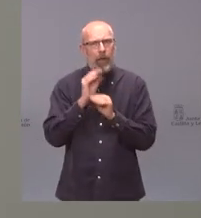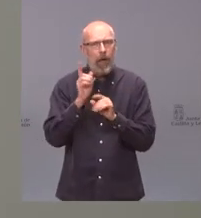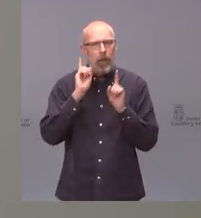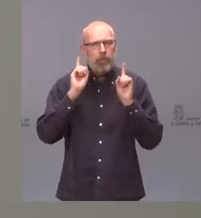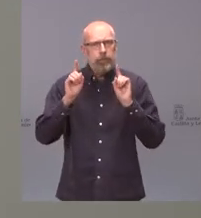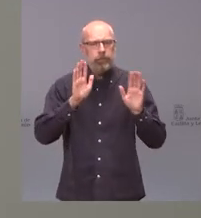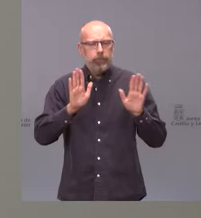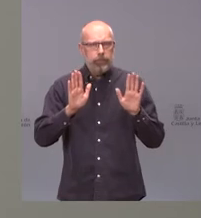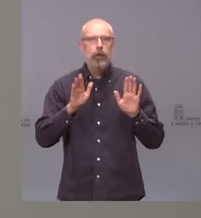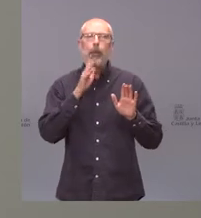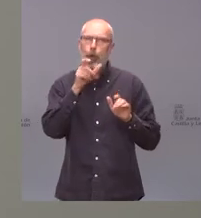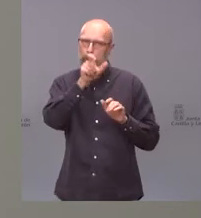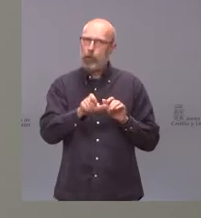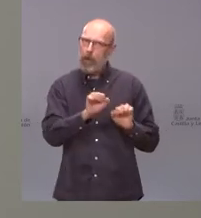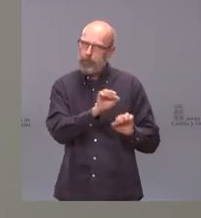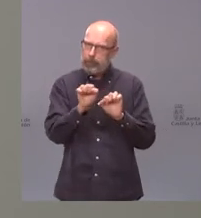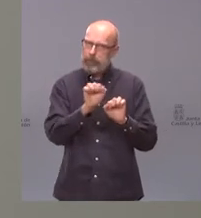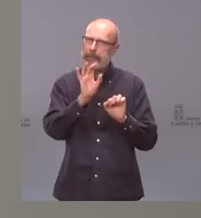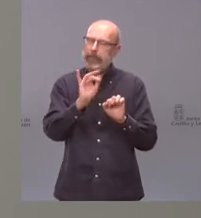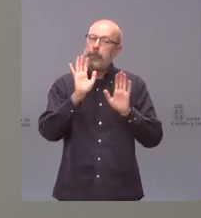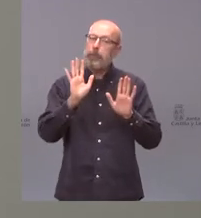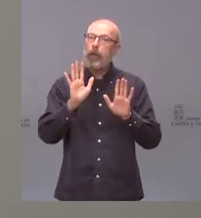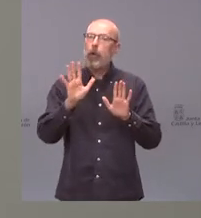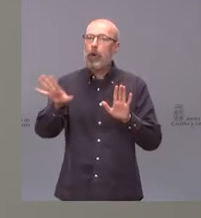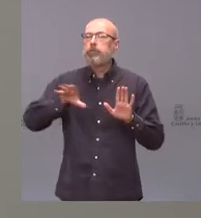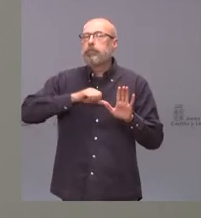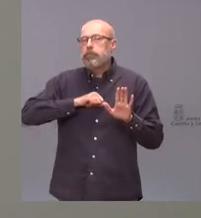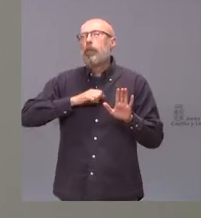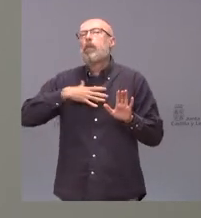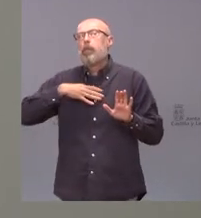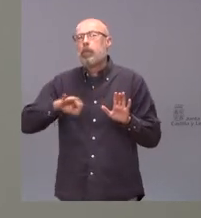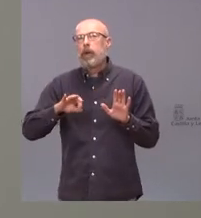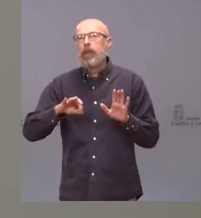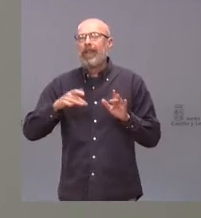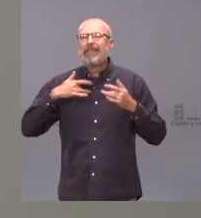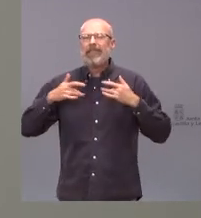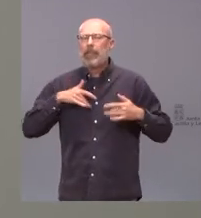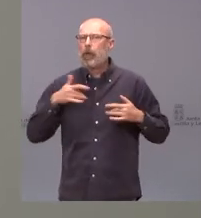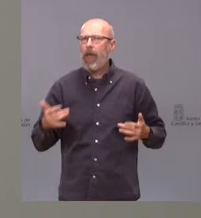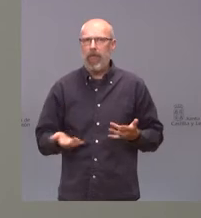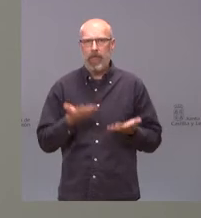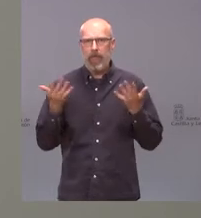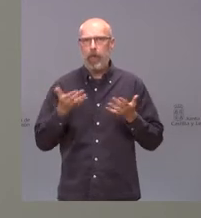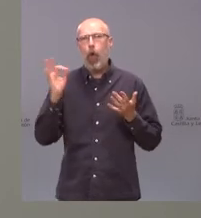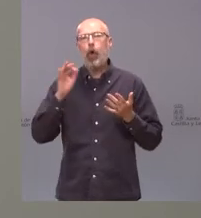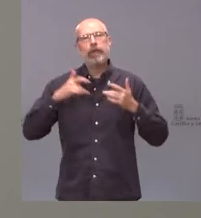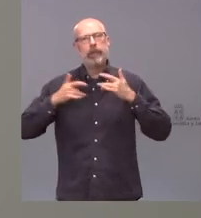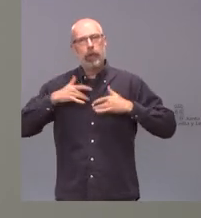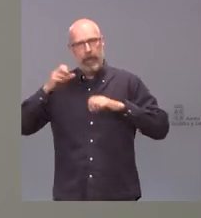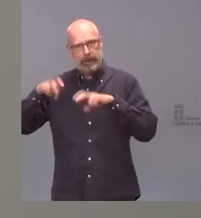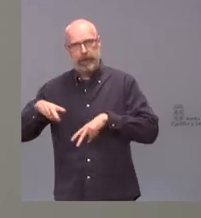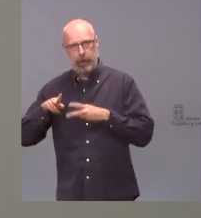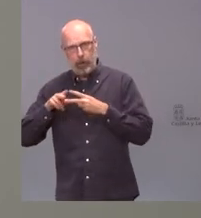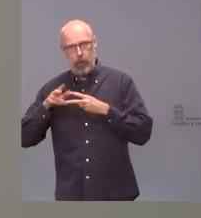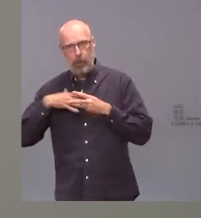están inmunes se pueden contagiar con síntomas muy leves asintomáticos y pueden